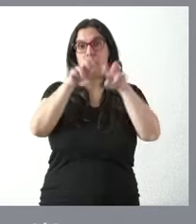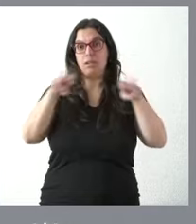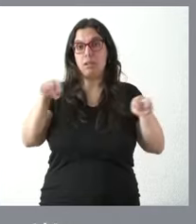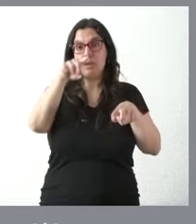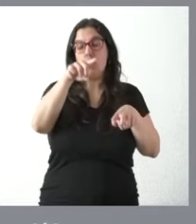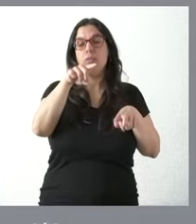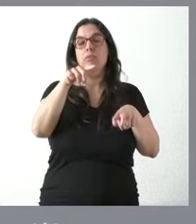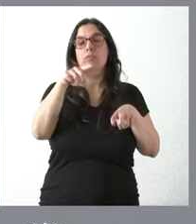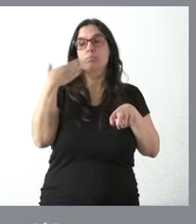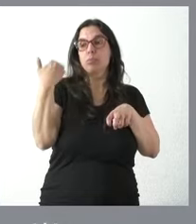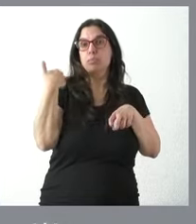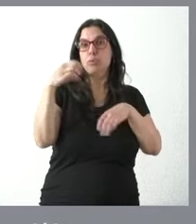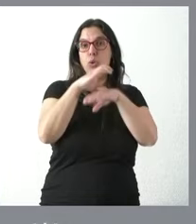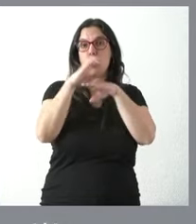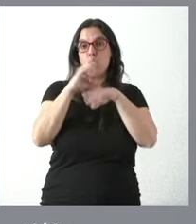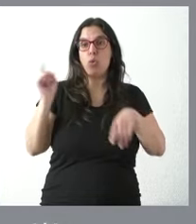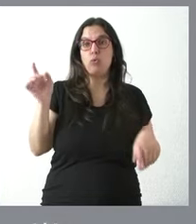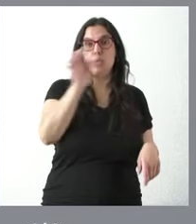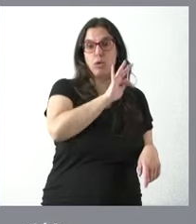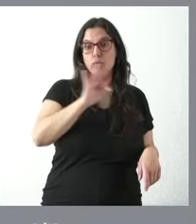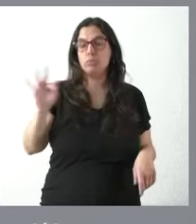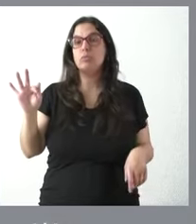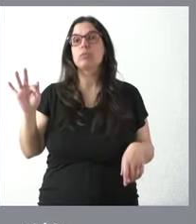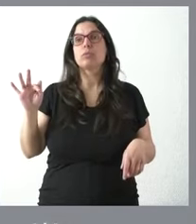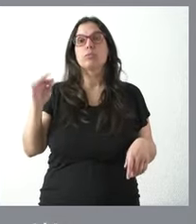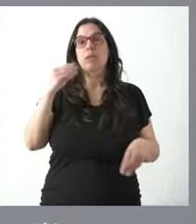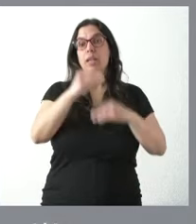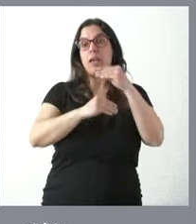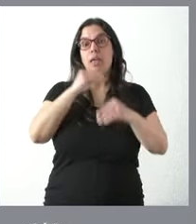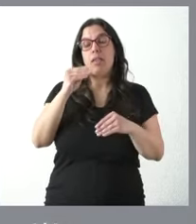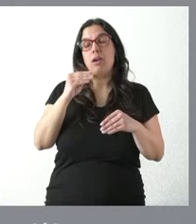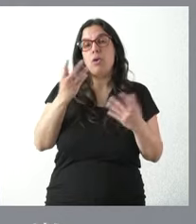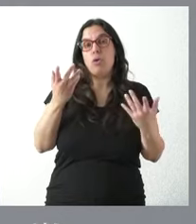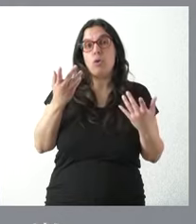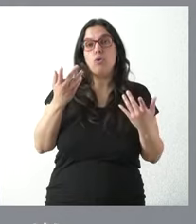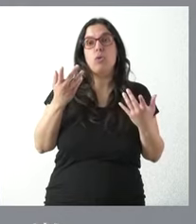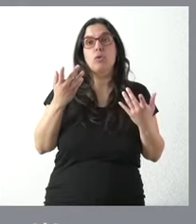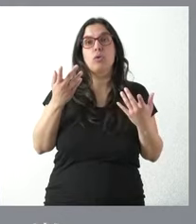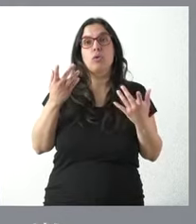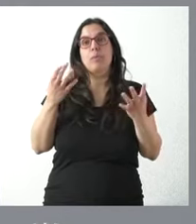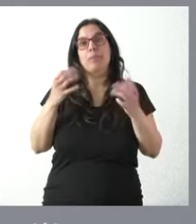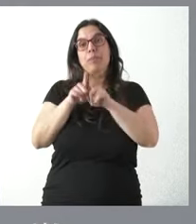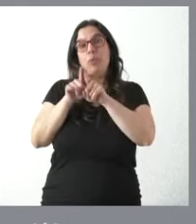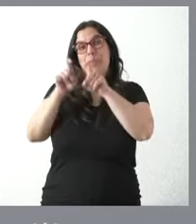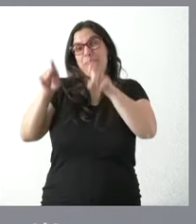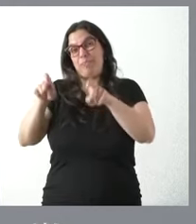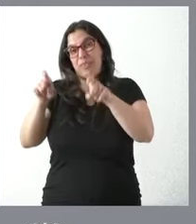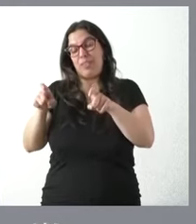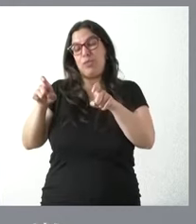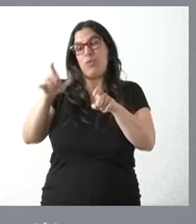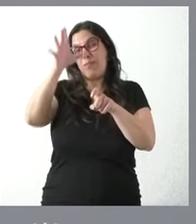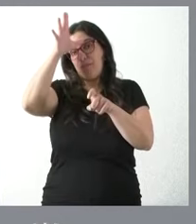las comparecencias de los consejeros y podamos haberlo hecho antes de que lógicamente se produzca este pequeño parón que se produce